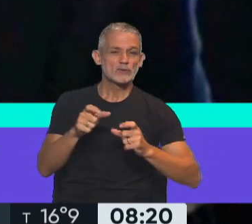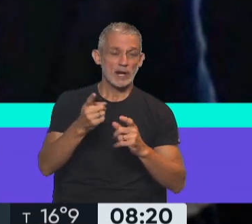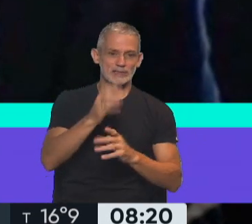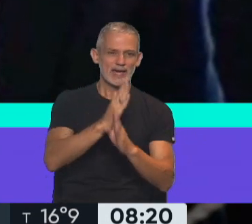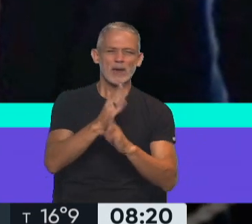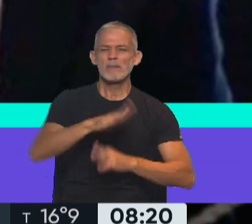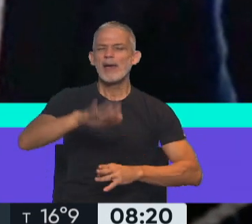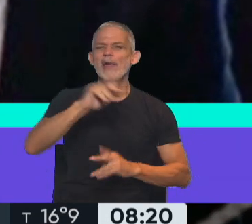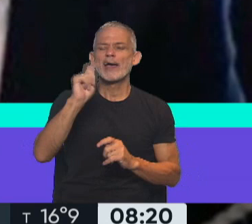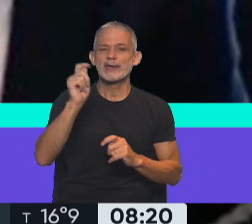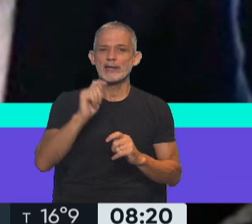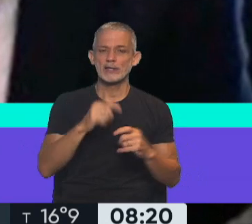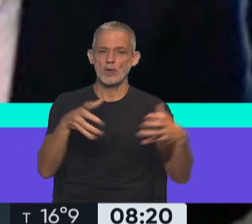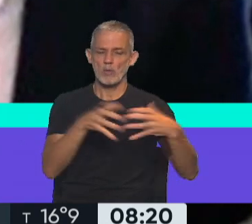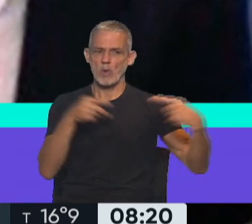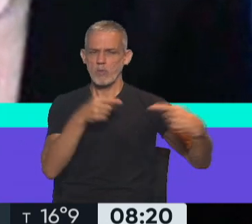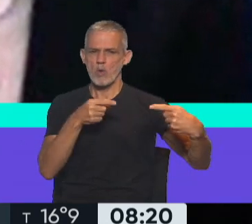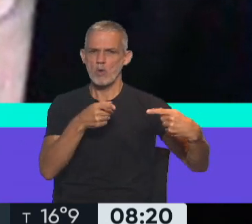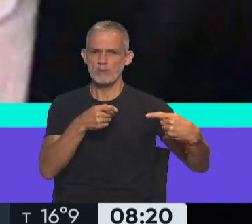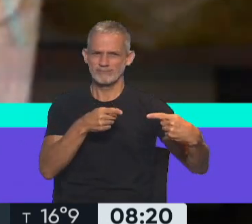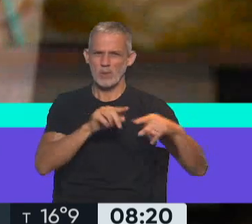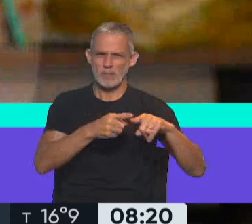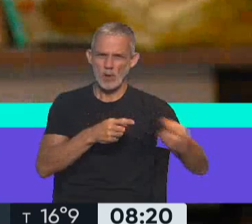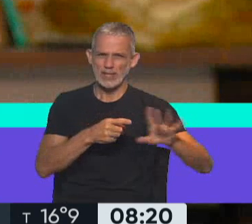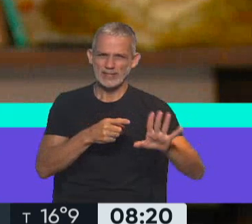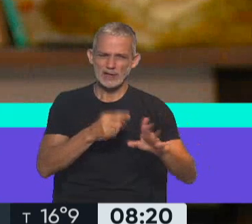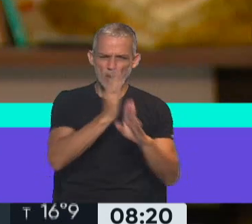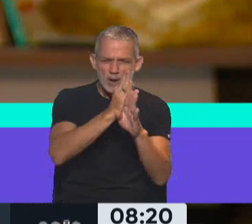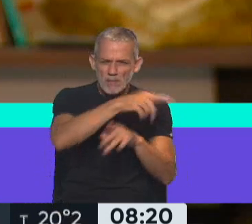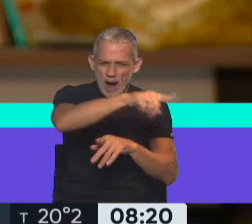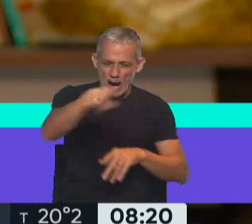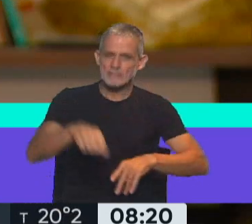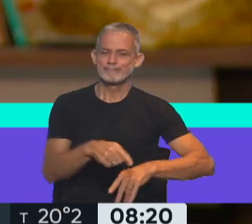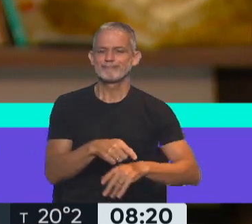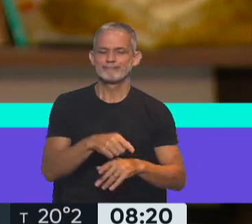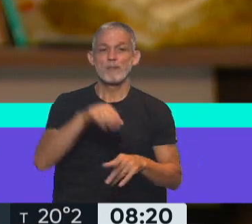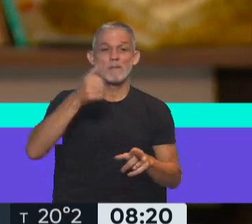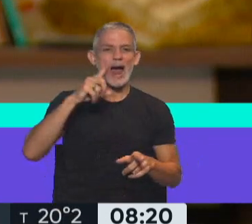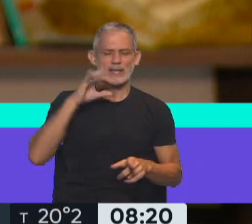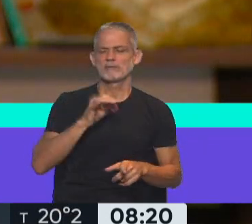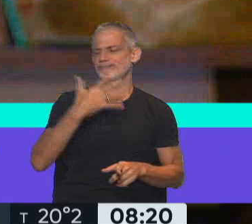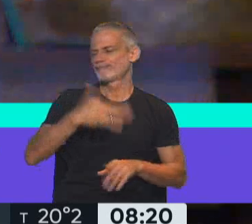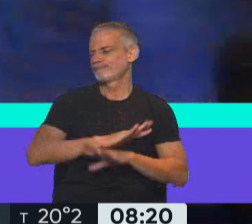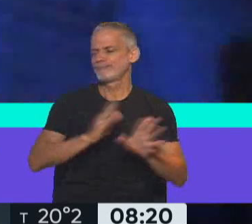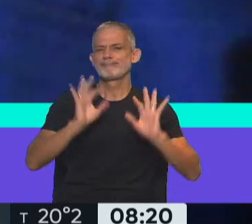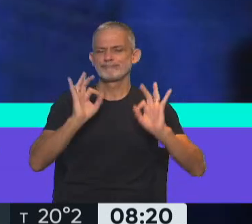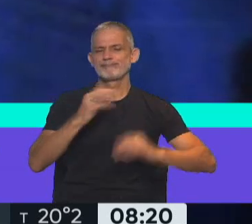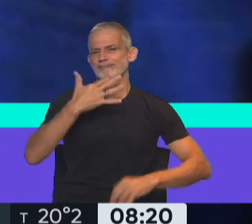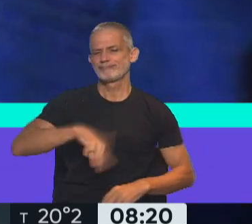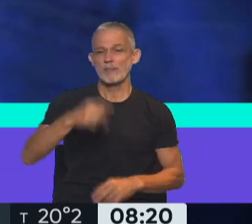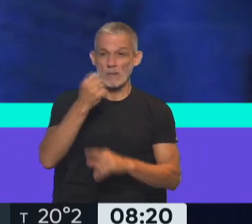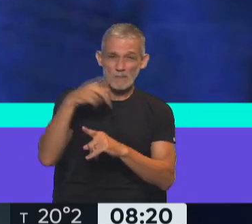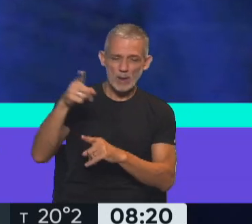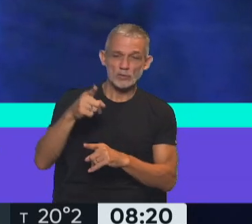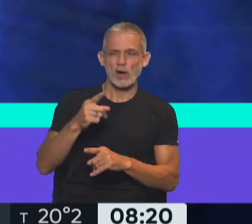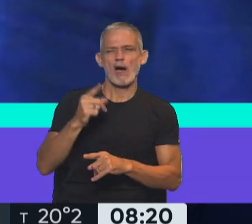eran más rivales de Mauricio, con lo que llega a esta conclusión Mariano de que Mauricio se